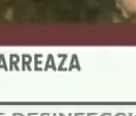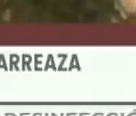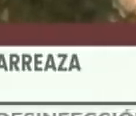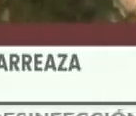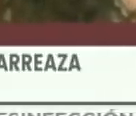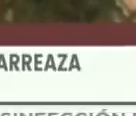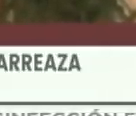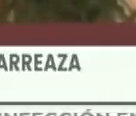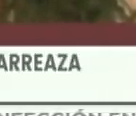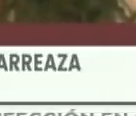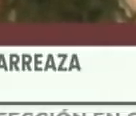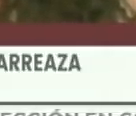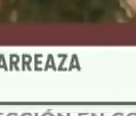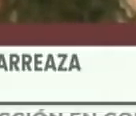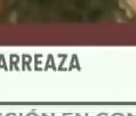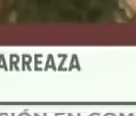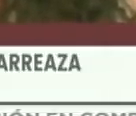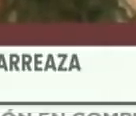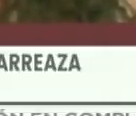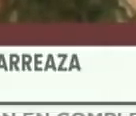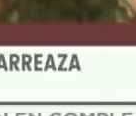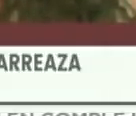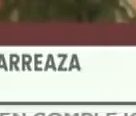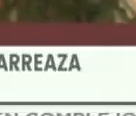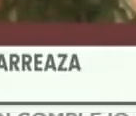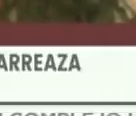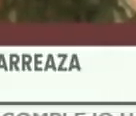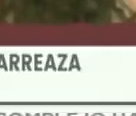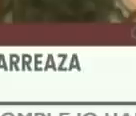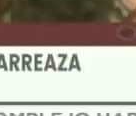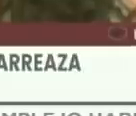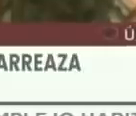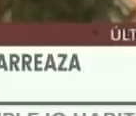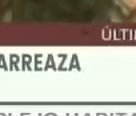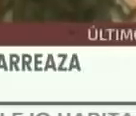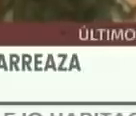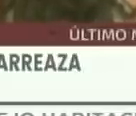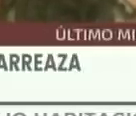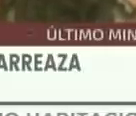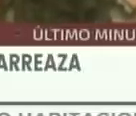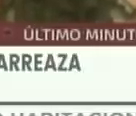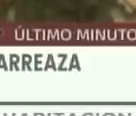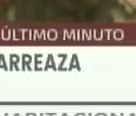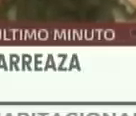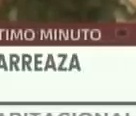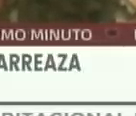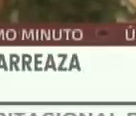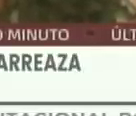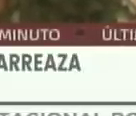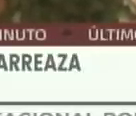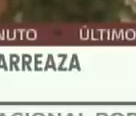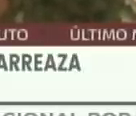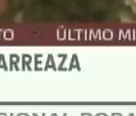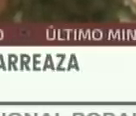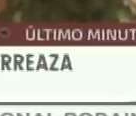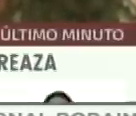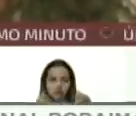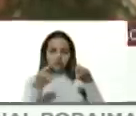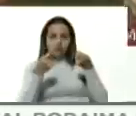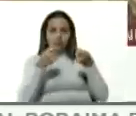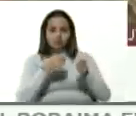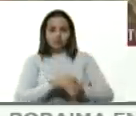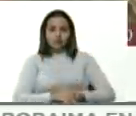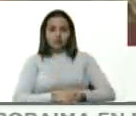preguntas, si se puede. La primera es que los medios de prensa escribieron que